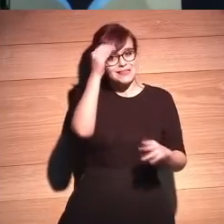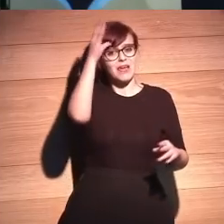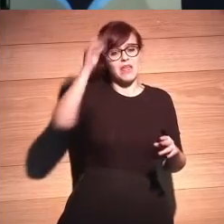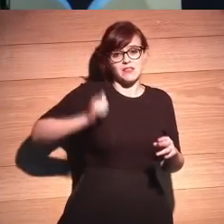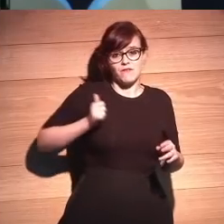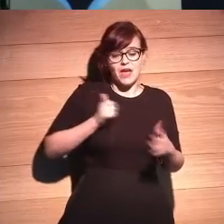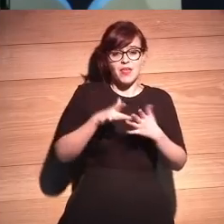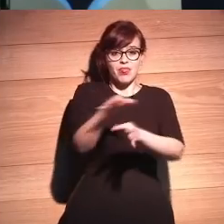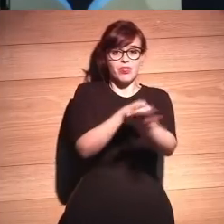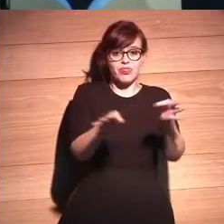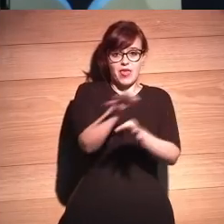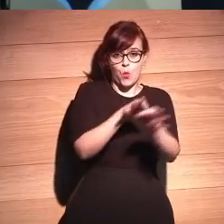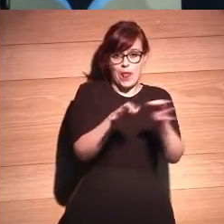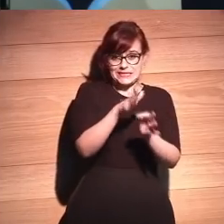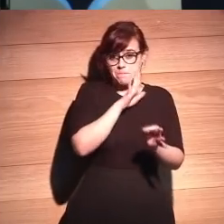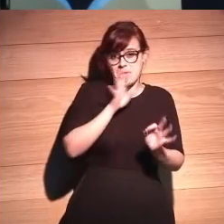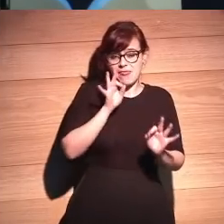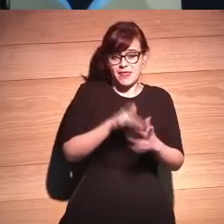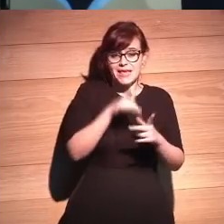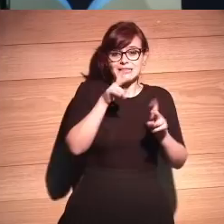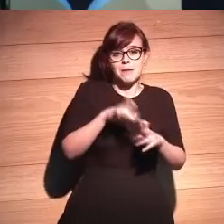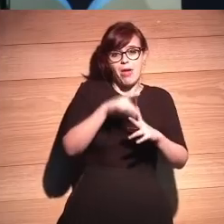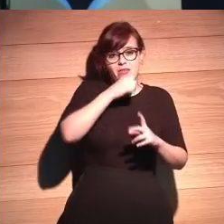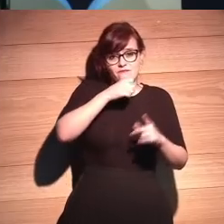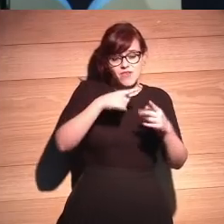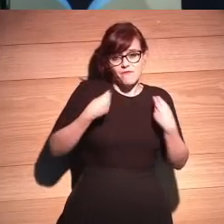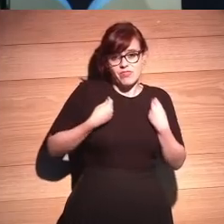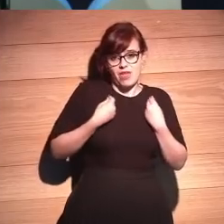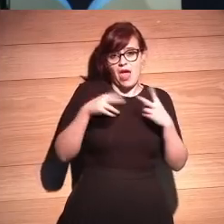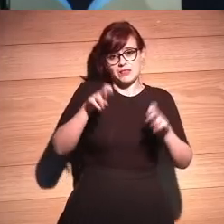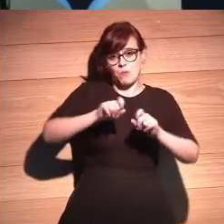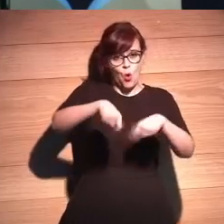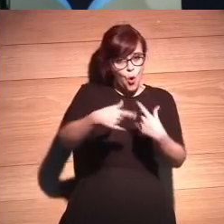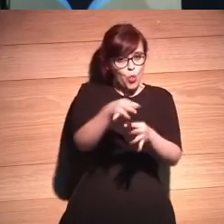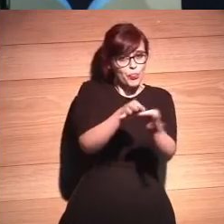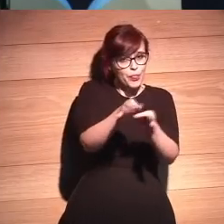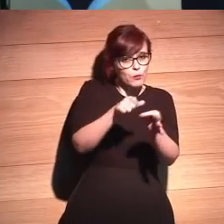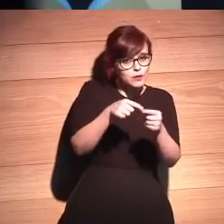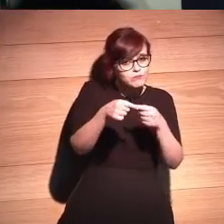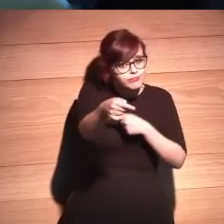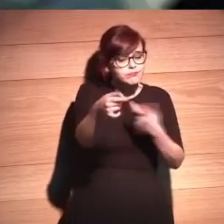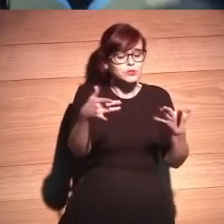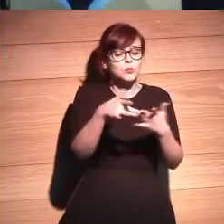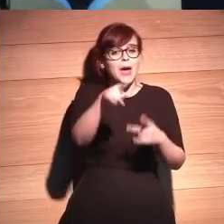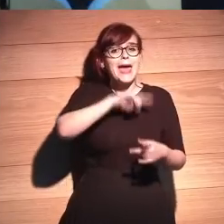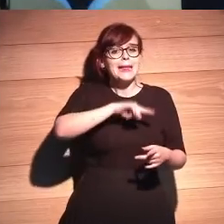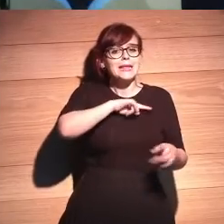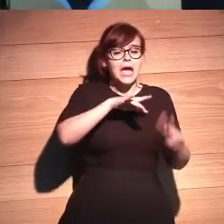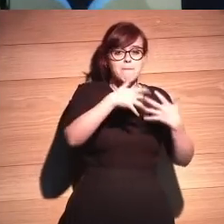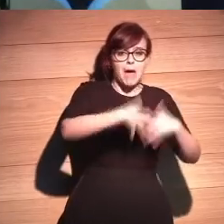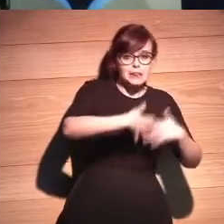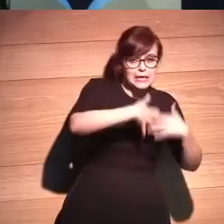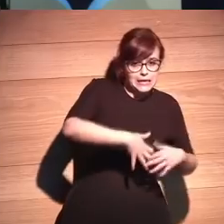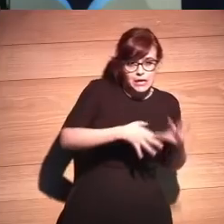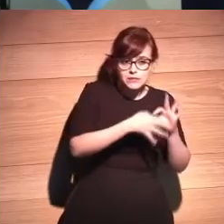artificial células madre y todo lo que tiene que ver con longevidad todo este campo entonces como tú hablas de ética para máquinas